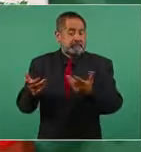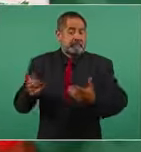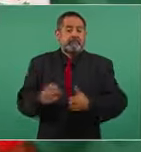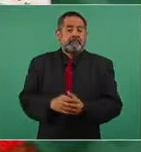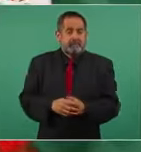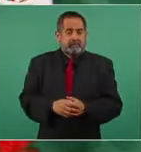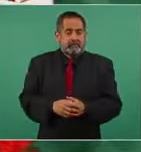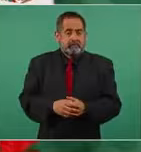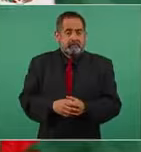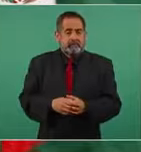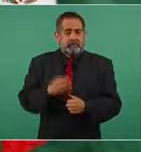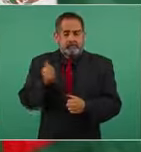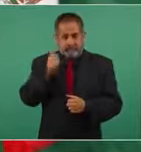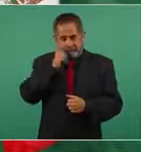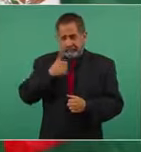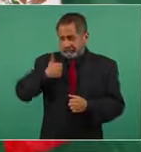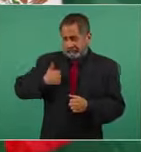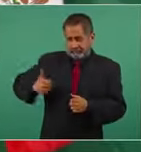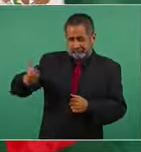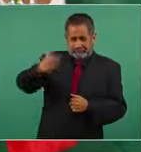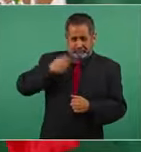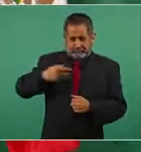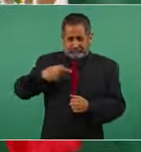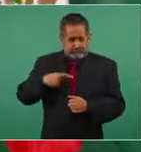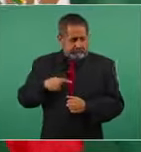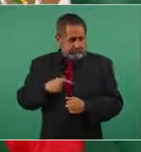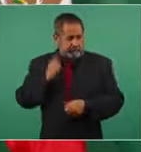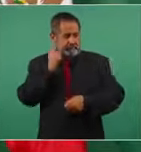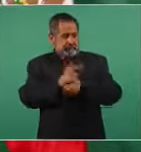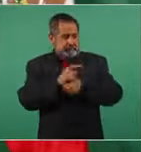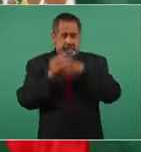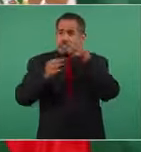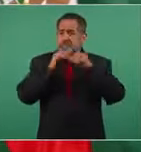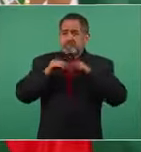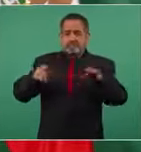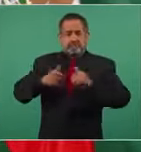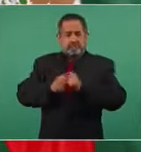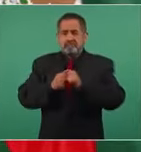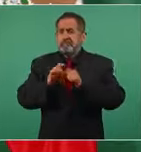y que cada persona es un medio de información